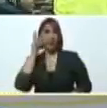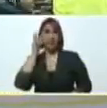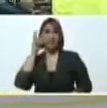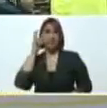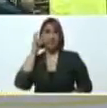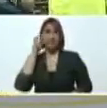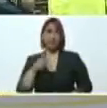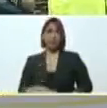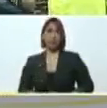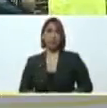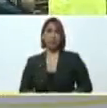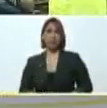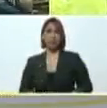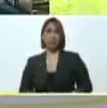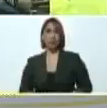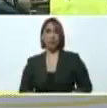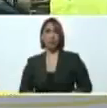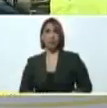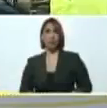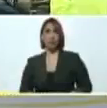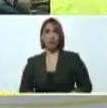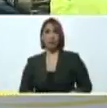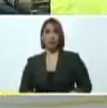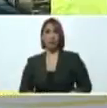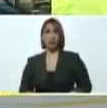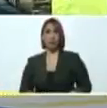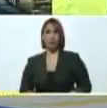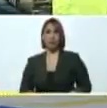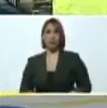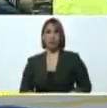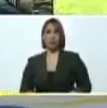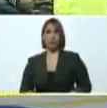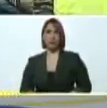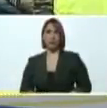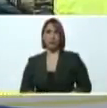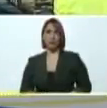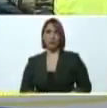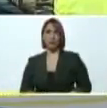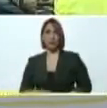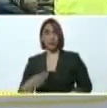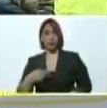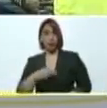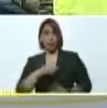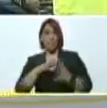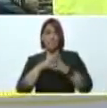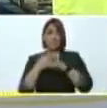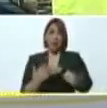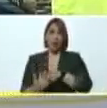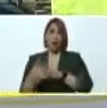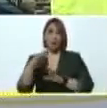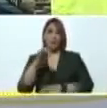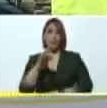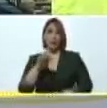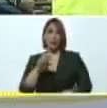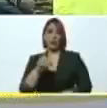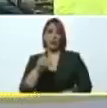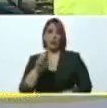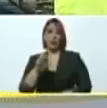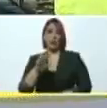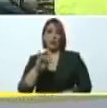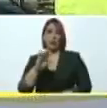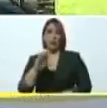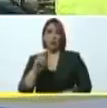Bueno, vamos a ver que en el nos escuchan. Estamos precisamente en el barrio Federico Quirós. Mis